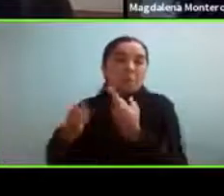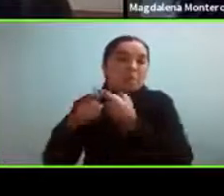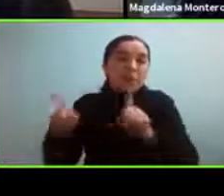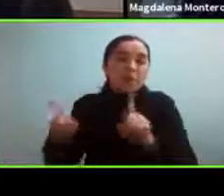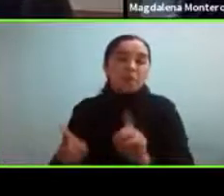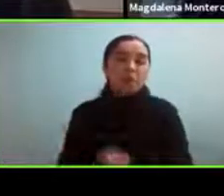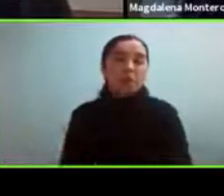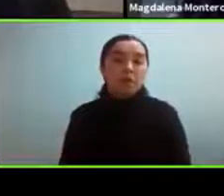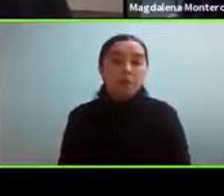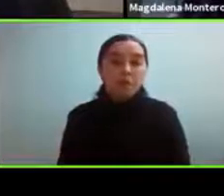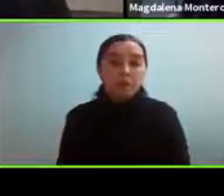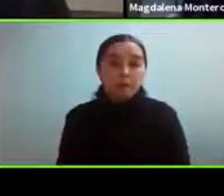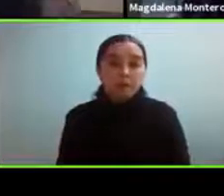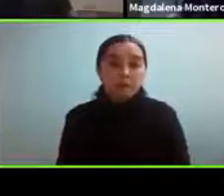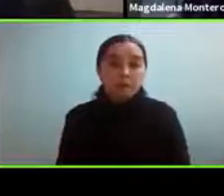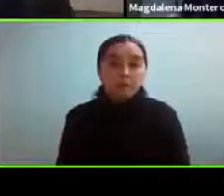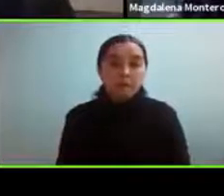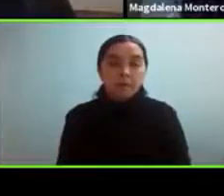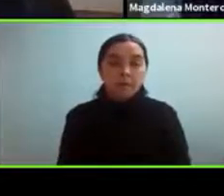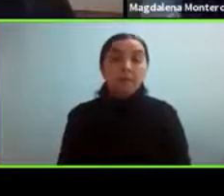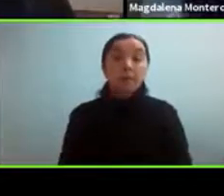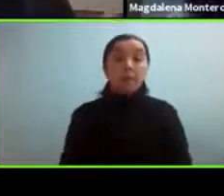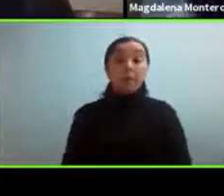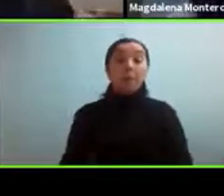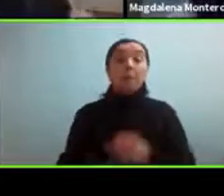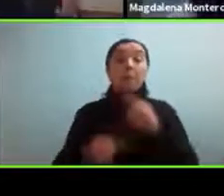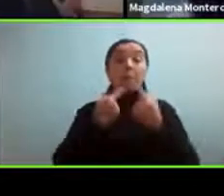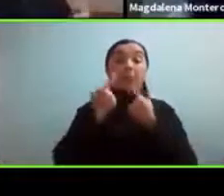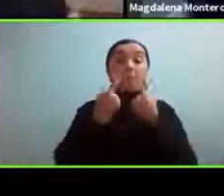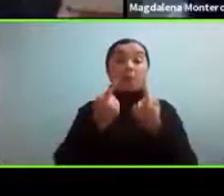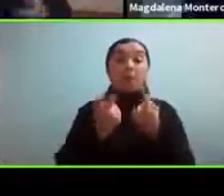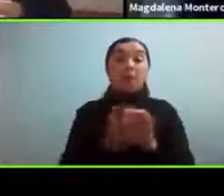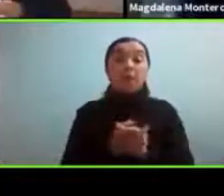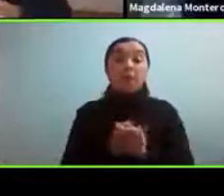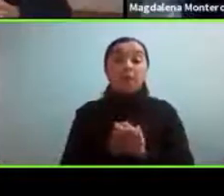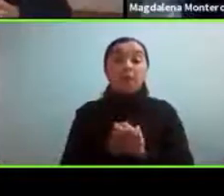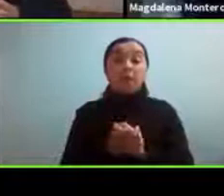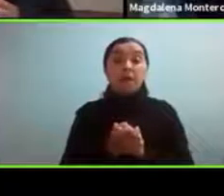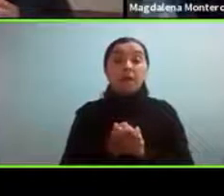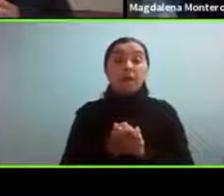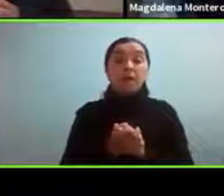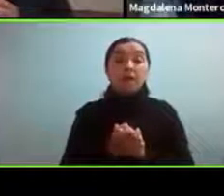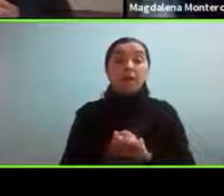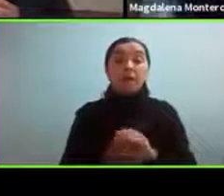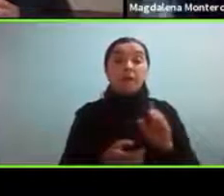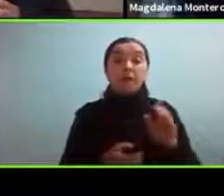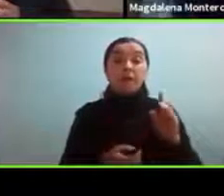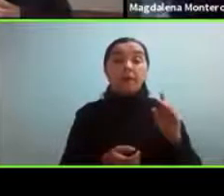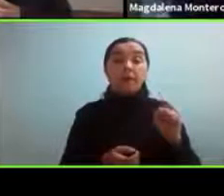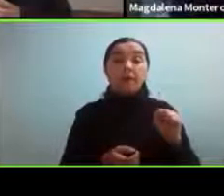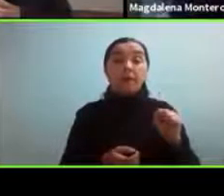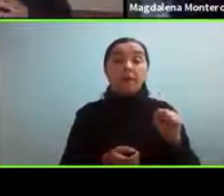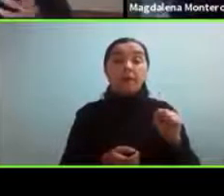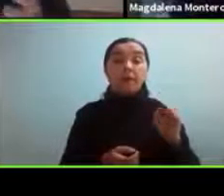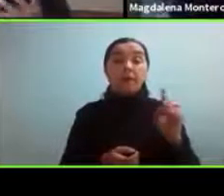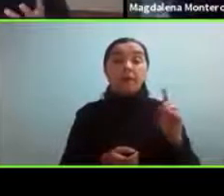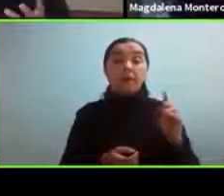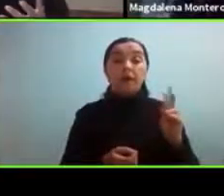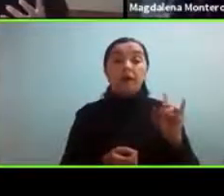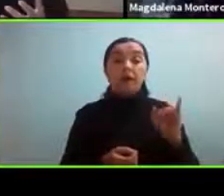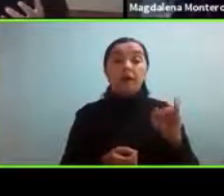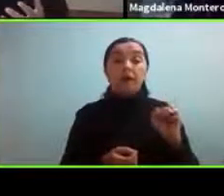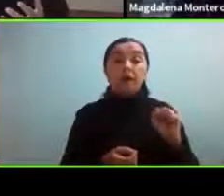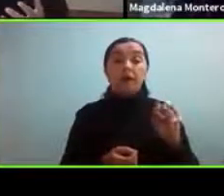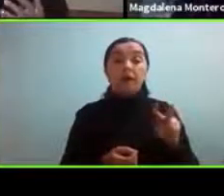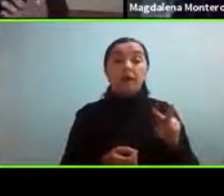super y otra de las preguntas que aparece Adriana Vásquez dicen que pregunta